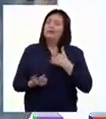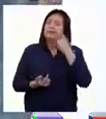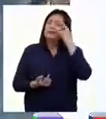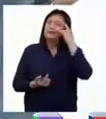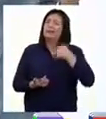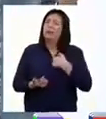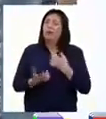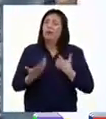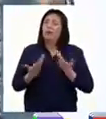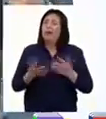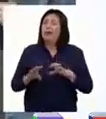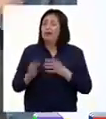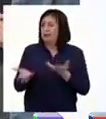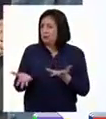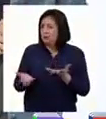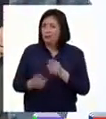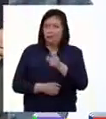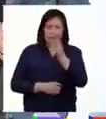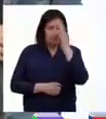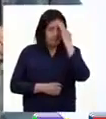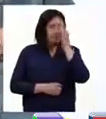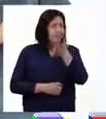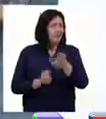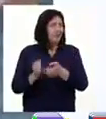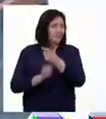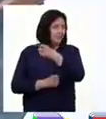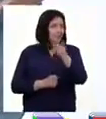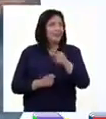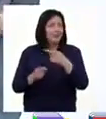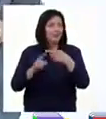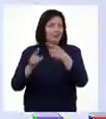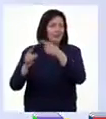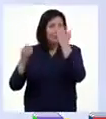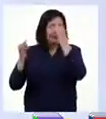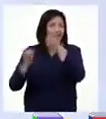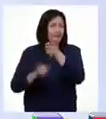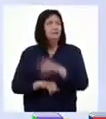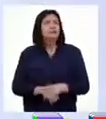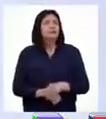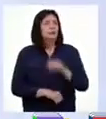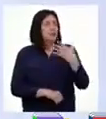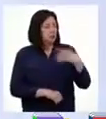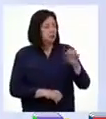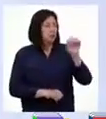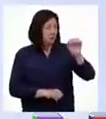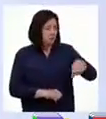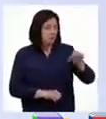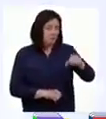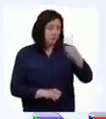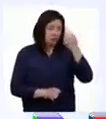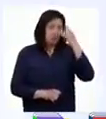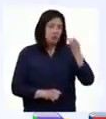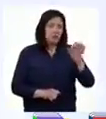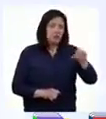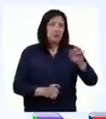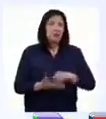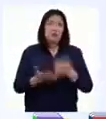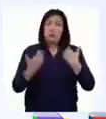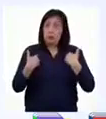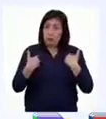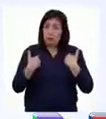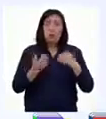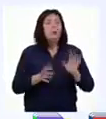pensar o actuar? estoy segura de que se les ha ocurrido varias ideas. Estoy segura de que sí. Yo